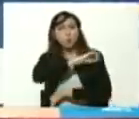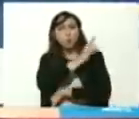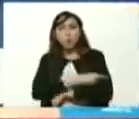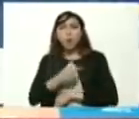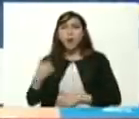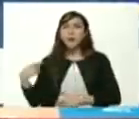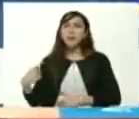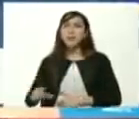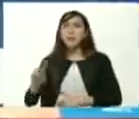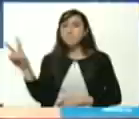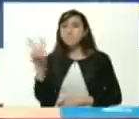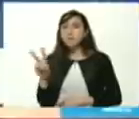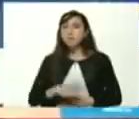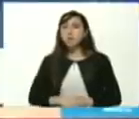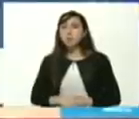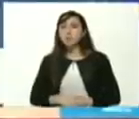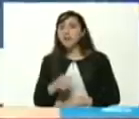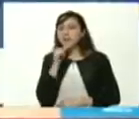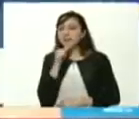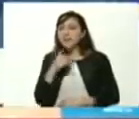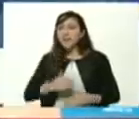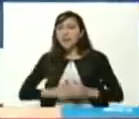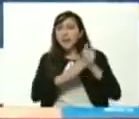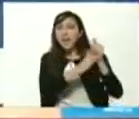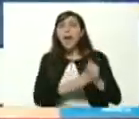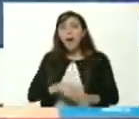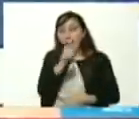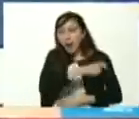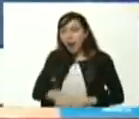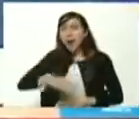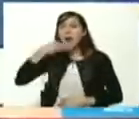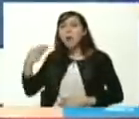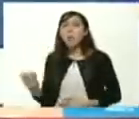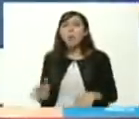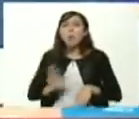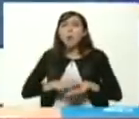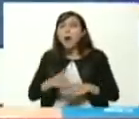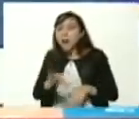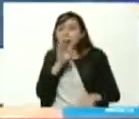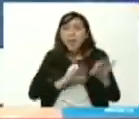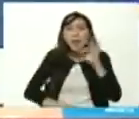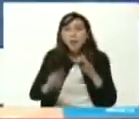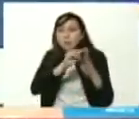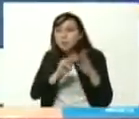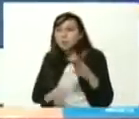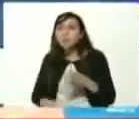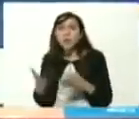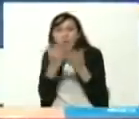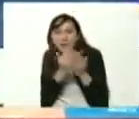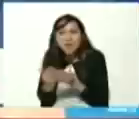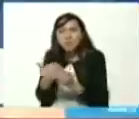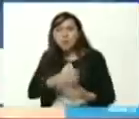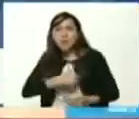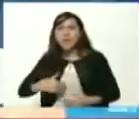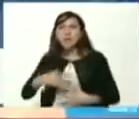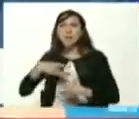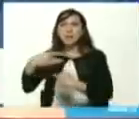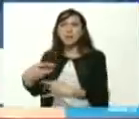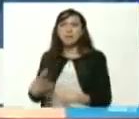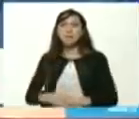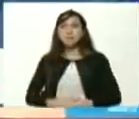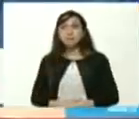Venezuela está en manos de los jóvenes venezolanos al elegir sus carreras de estudio en el sistema nacional de ingreso 2021